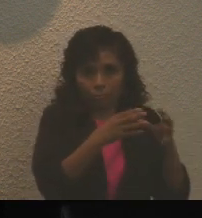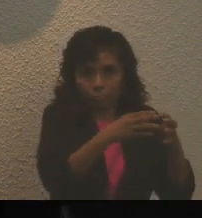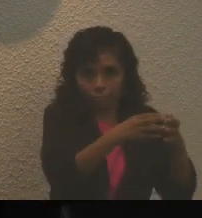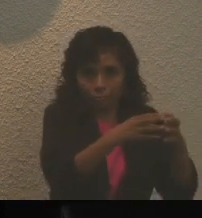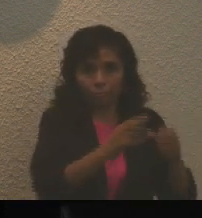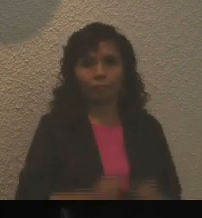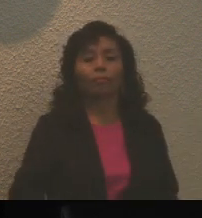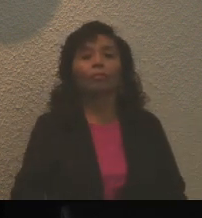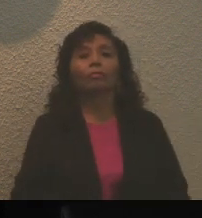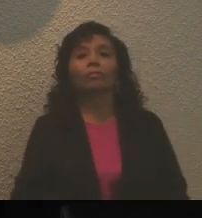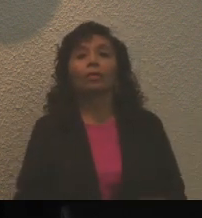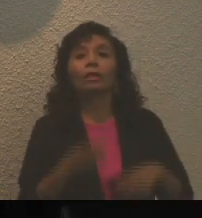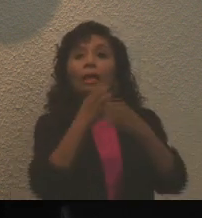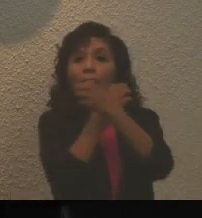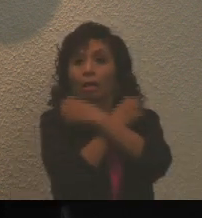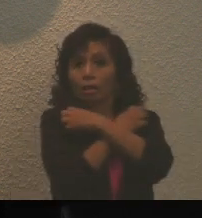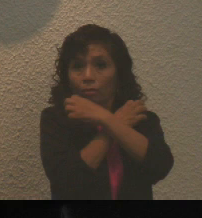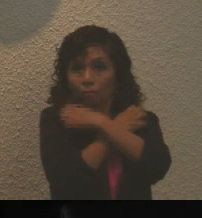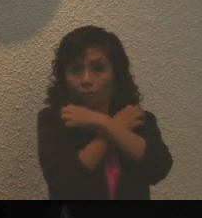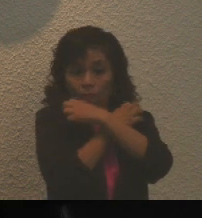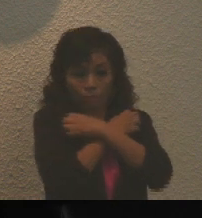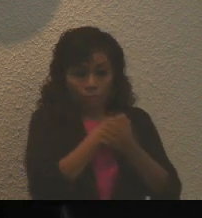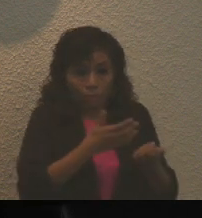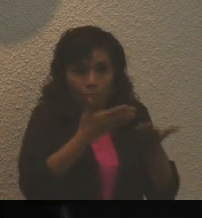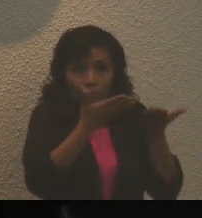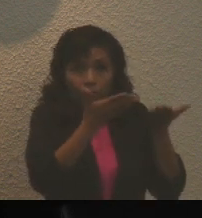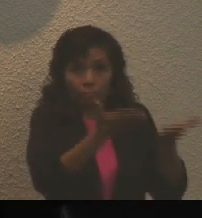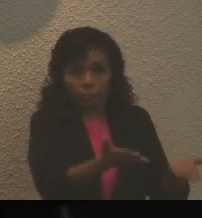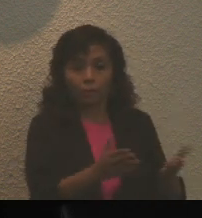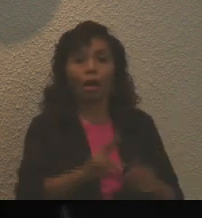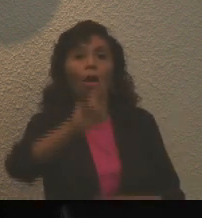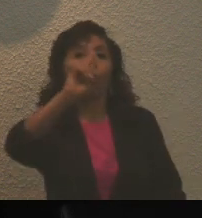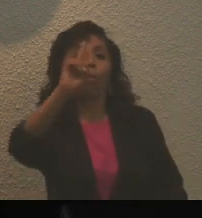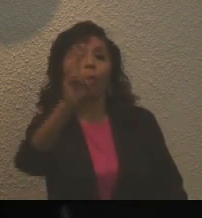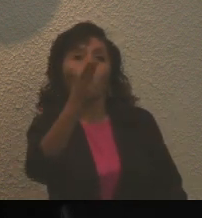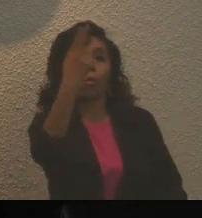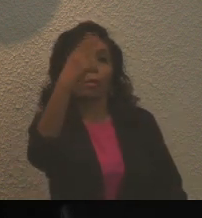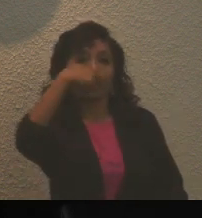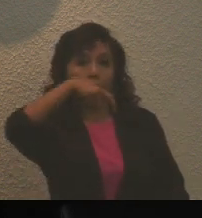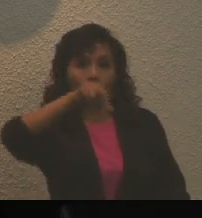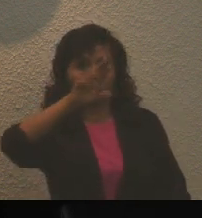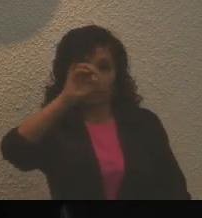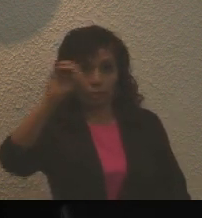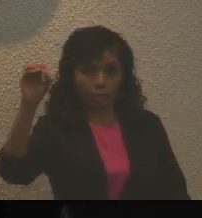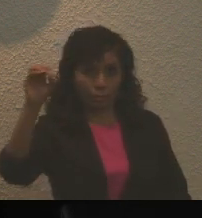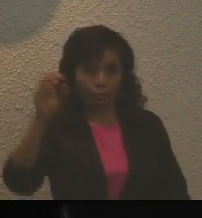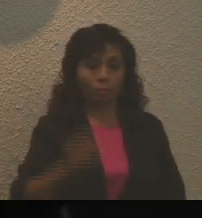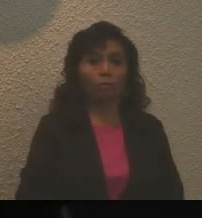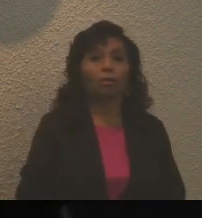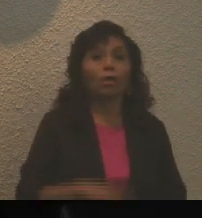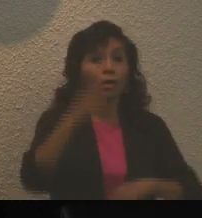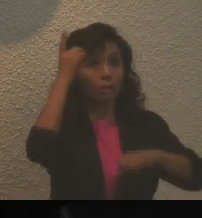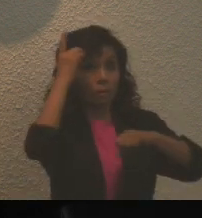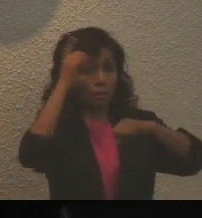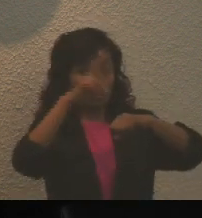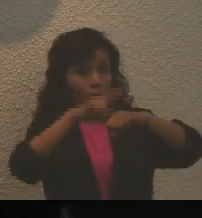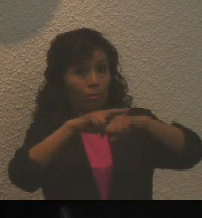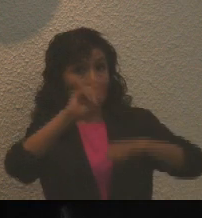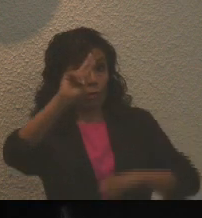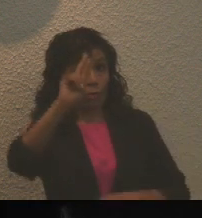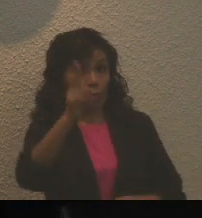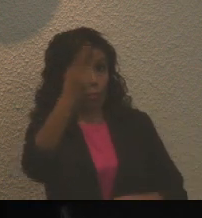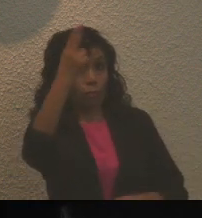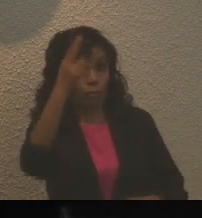Secretaría de Educación. Rectoría de la Universidad de Quintana Roo. Rectoría de la Universidad